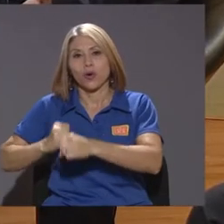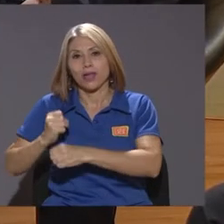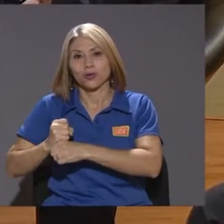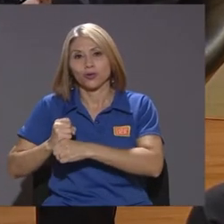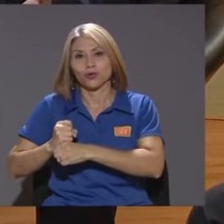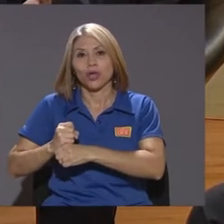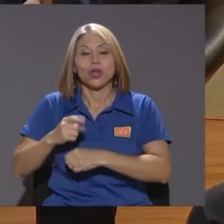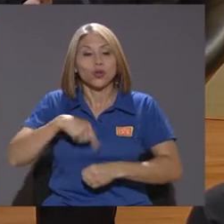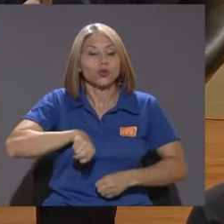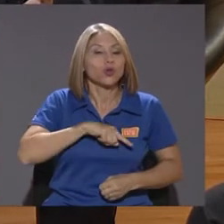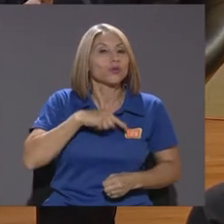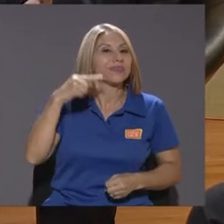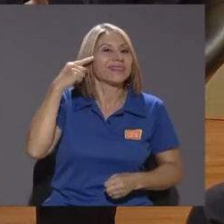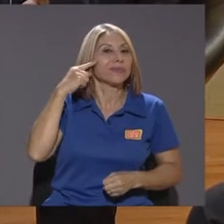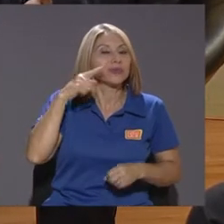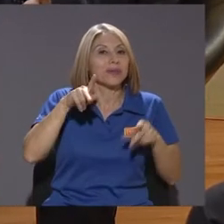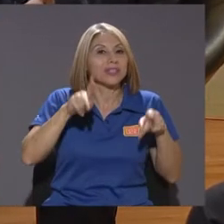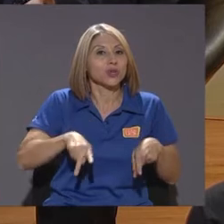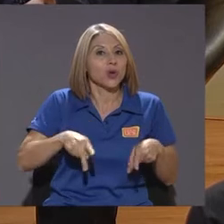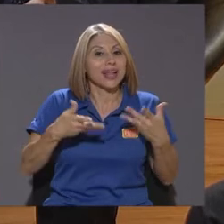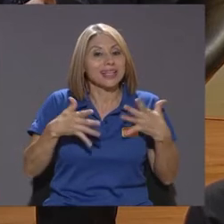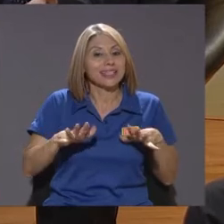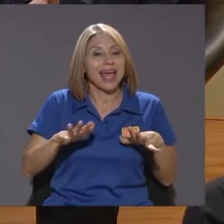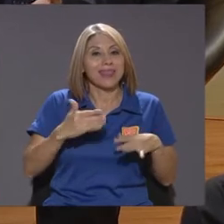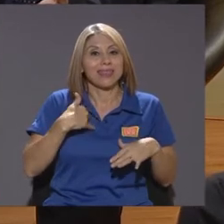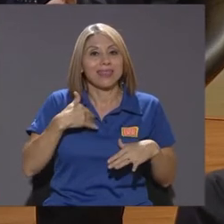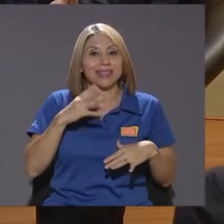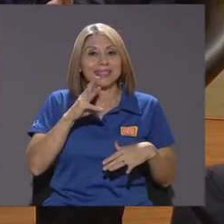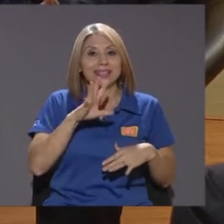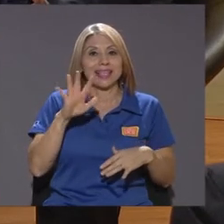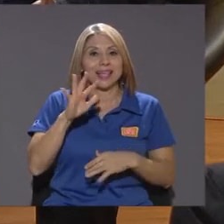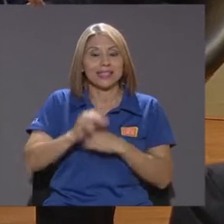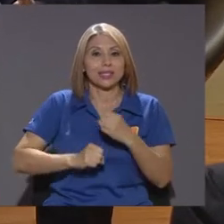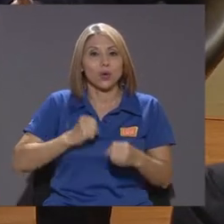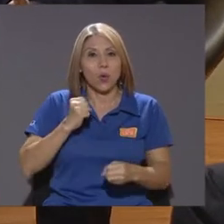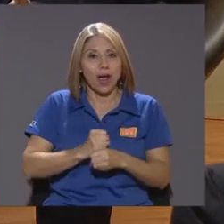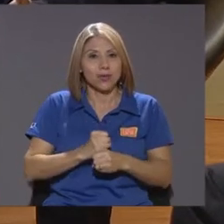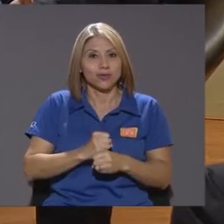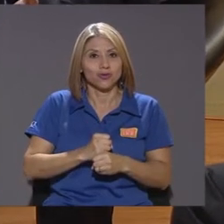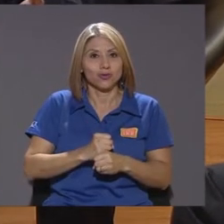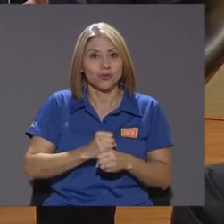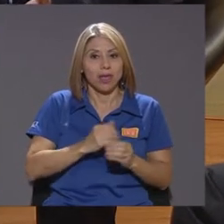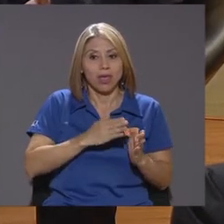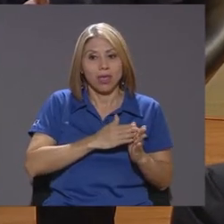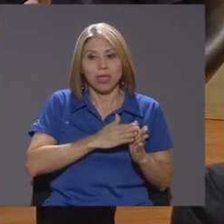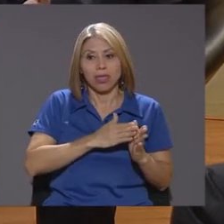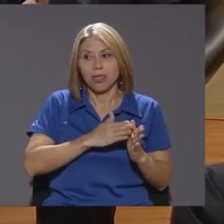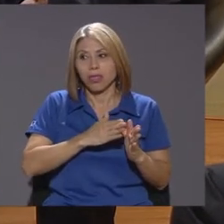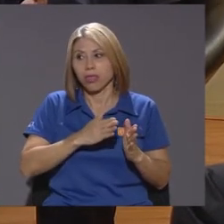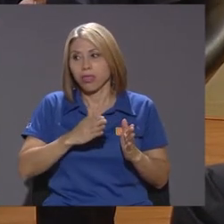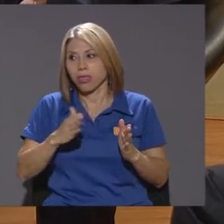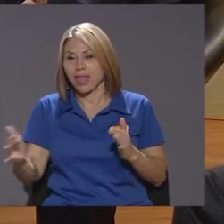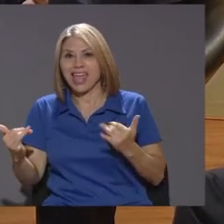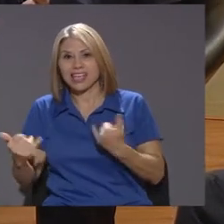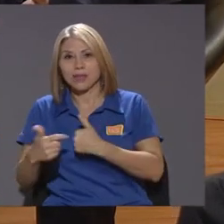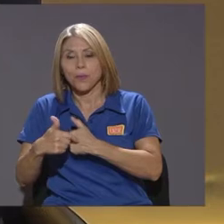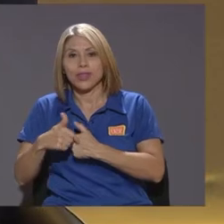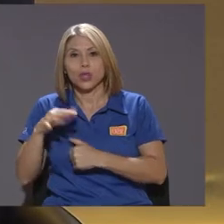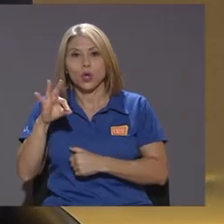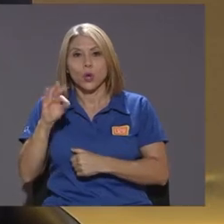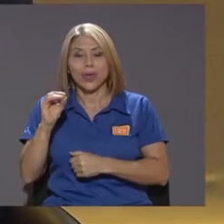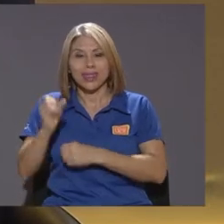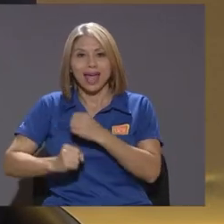años y que puede ser o sea debe rondar los 90 años en este momento estamos hablando de un promedio